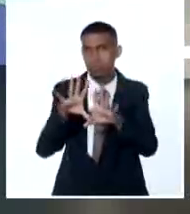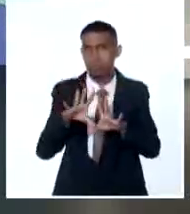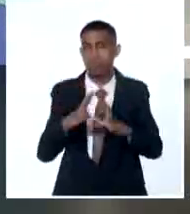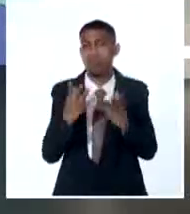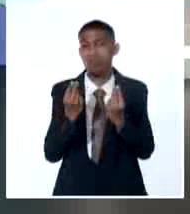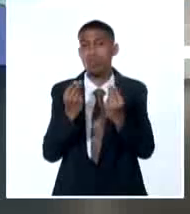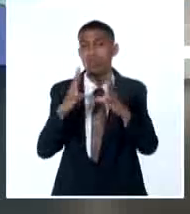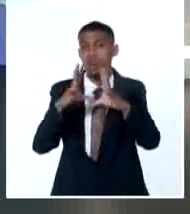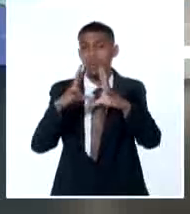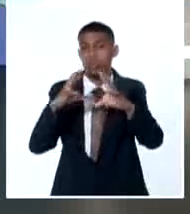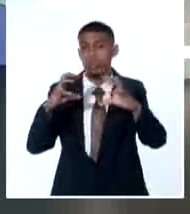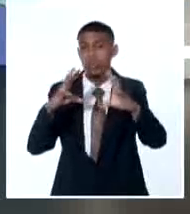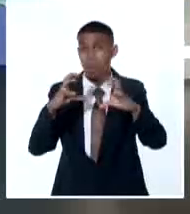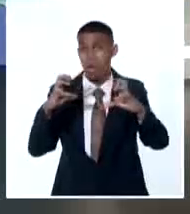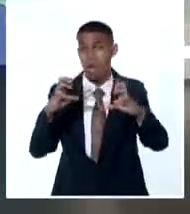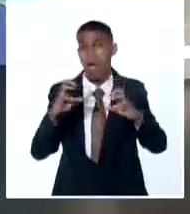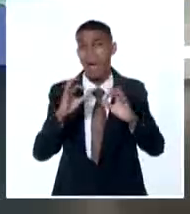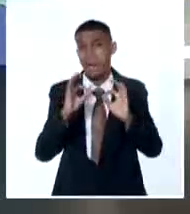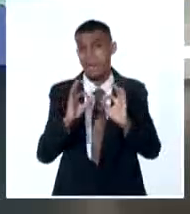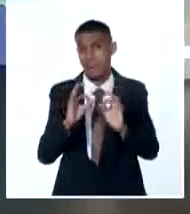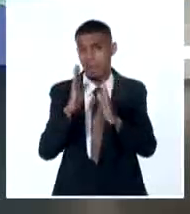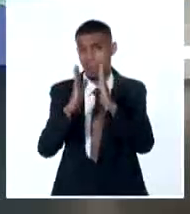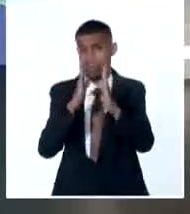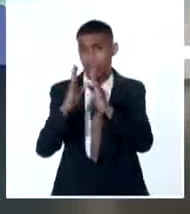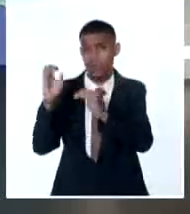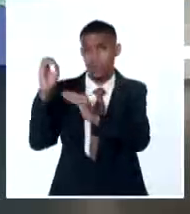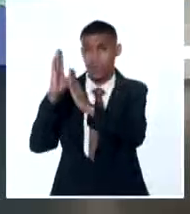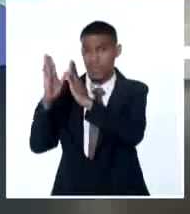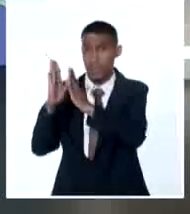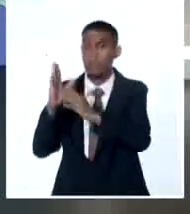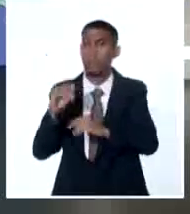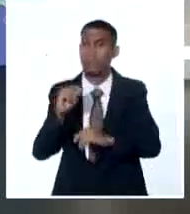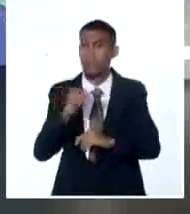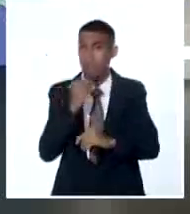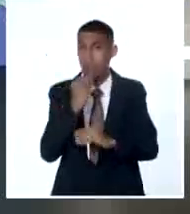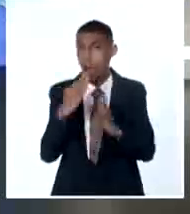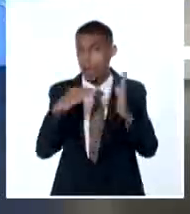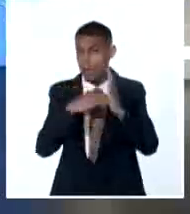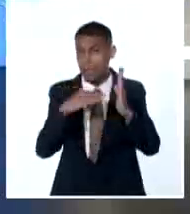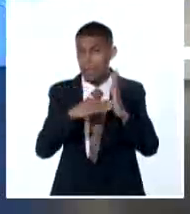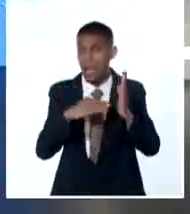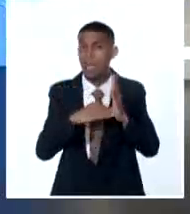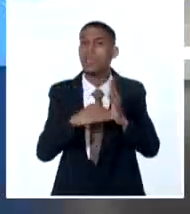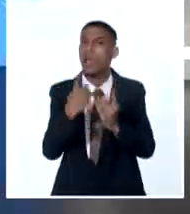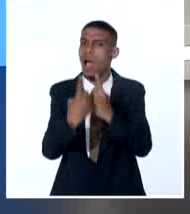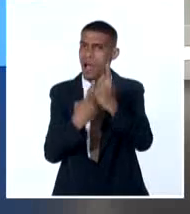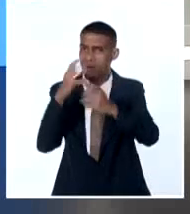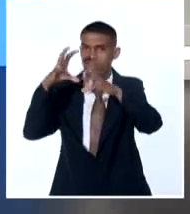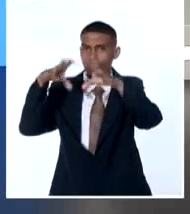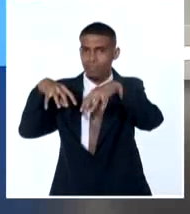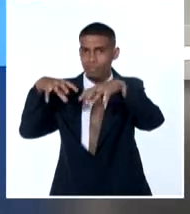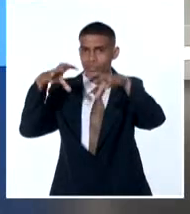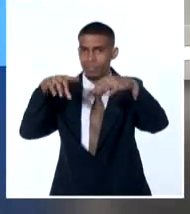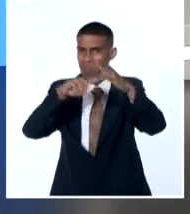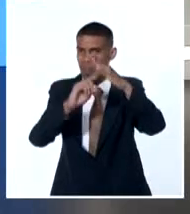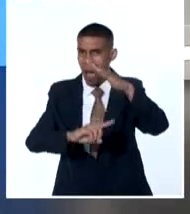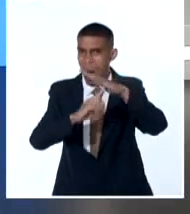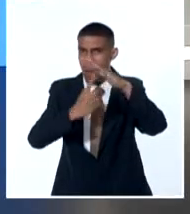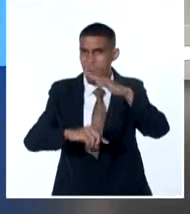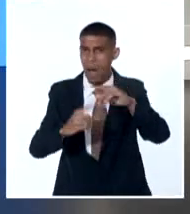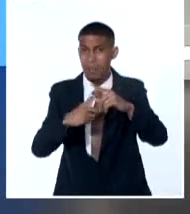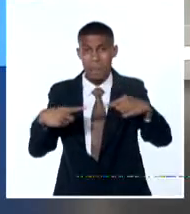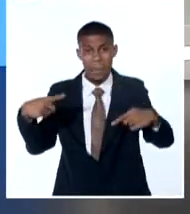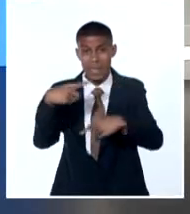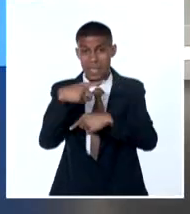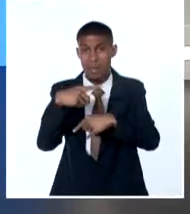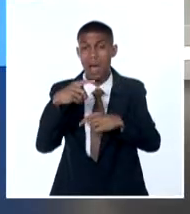humedad sobre el occidente y el centro del país va a dar lugar a que durante la tarde de hoy tengamos actividad de chubascos y tormentas eléctricas sobre todo las provincias de Pinar del